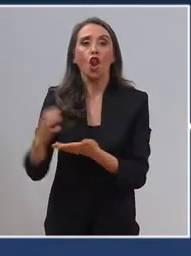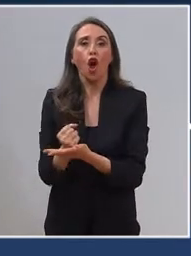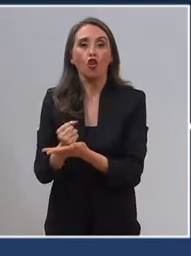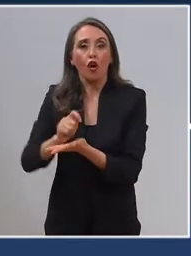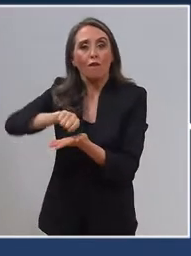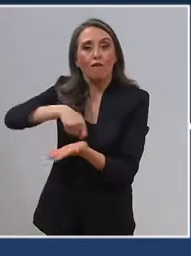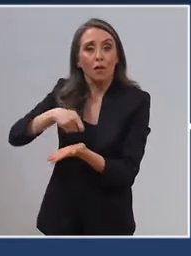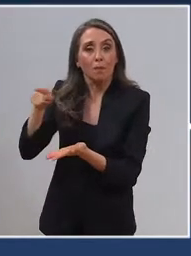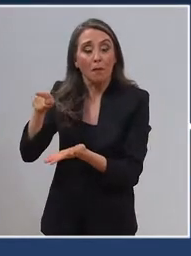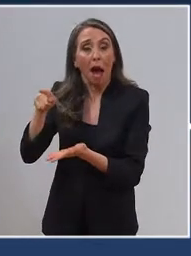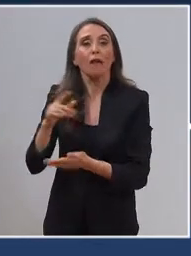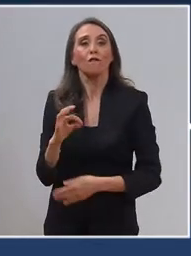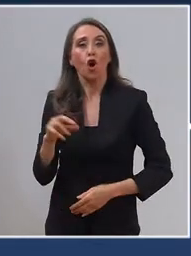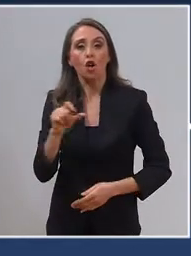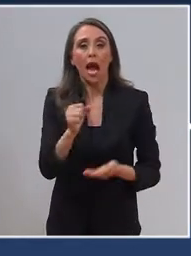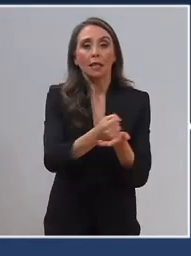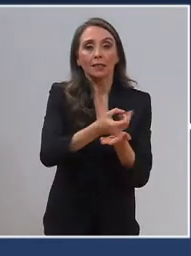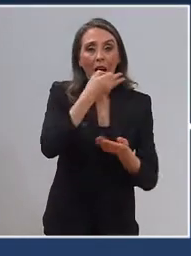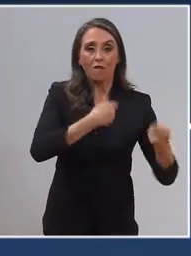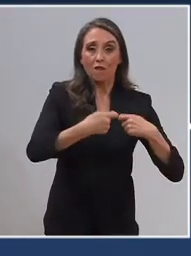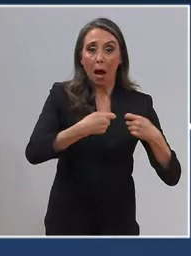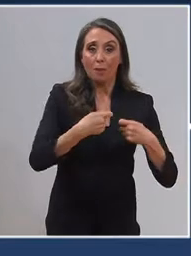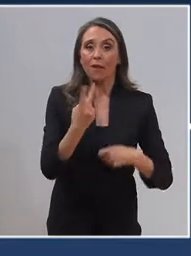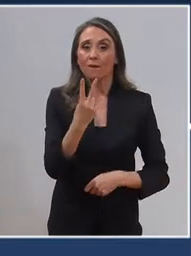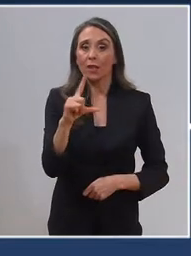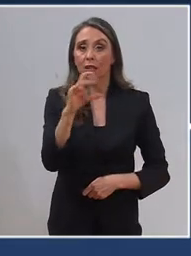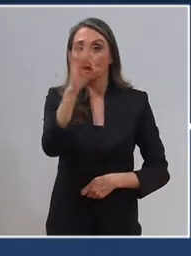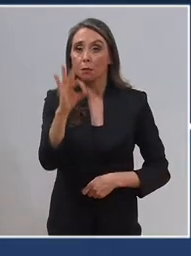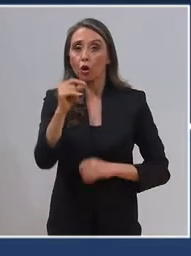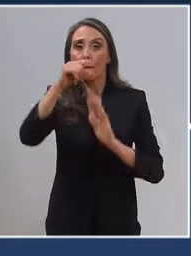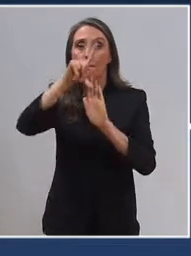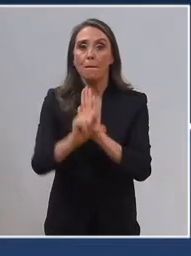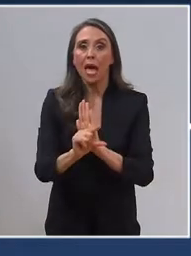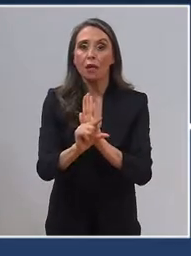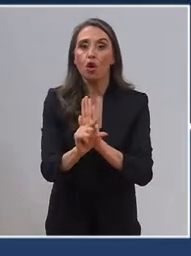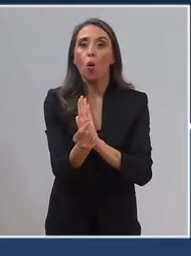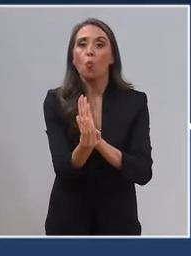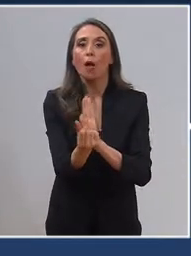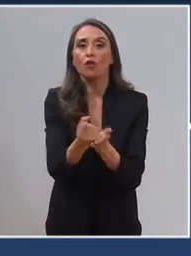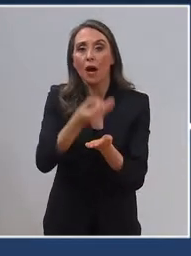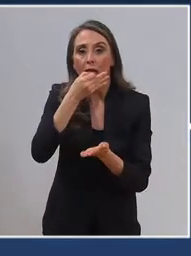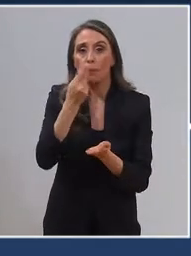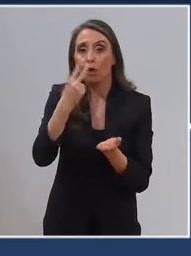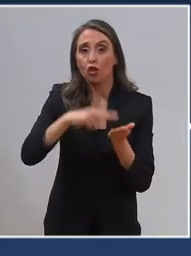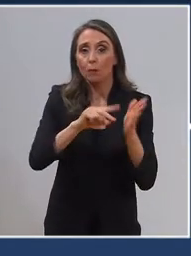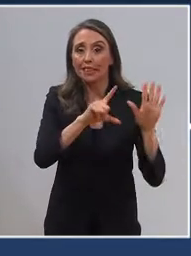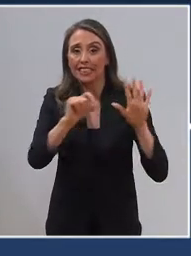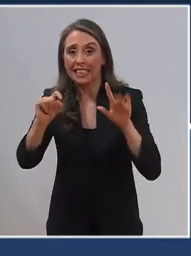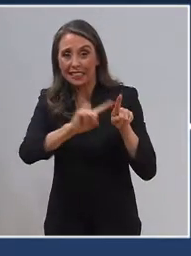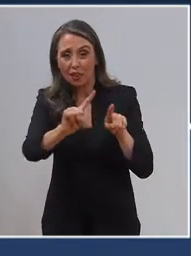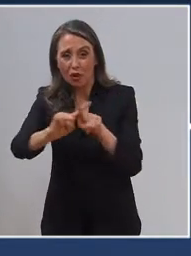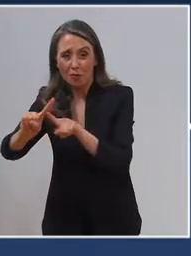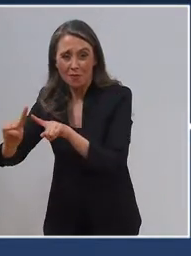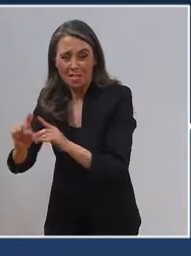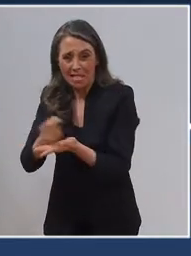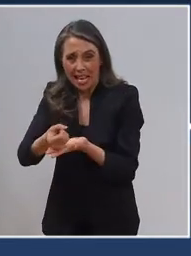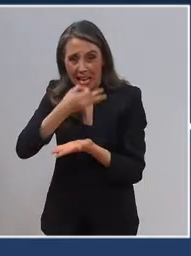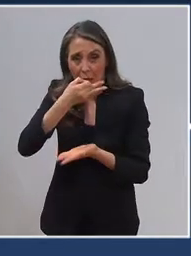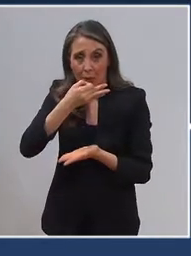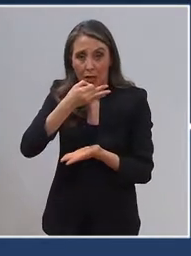farmacias que reduce en 27% en promedio el precio de más de 2.700 medicamentos de